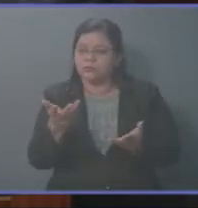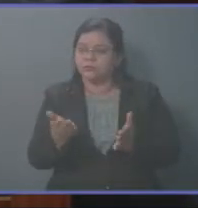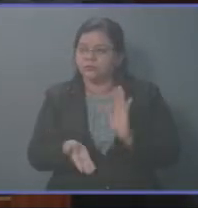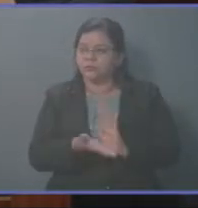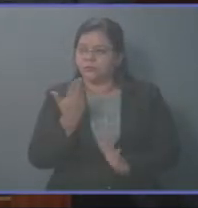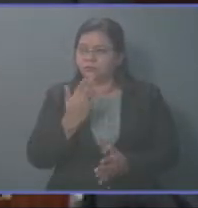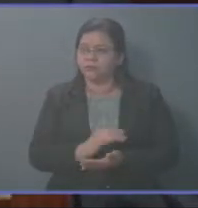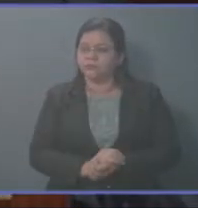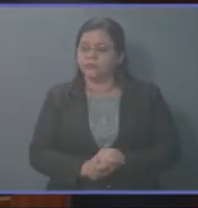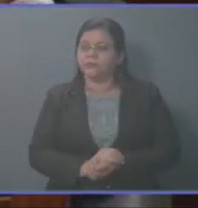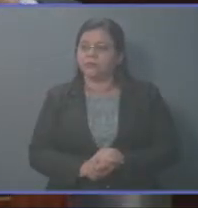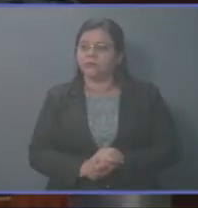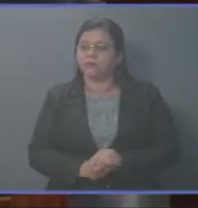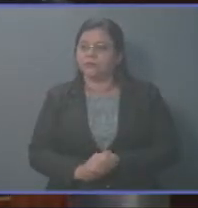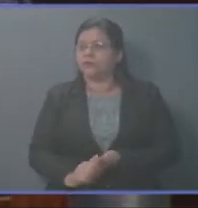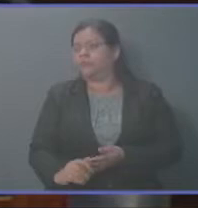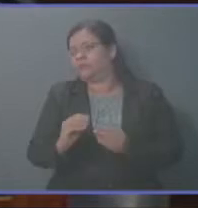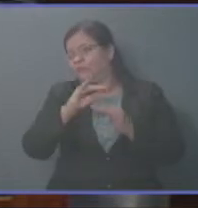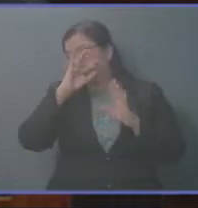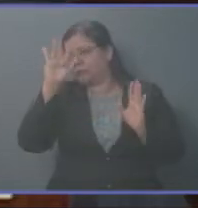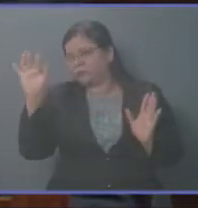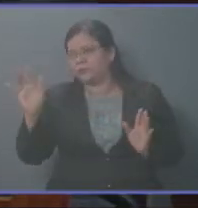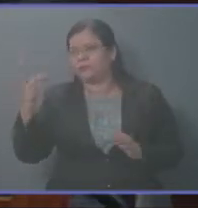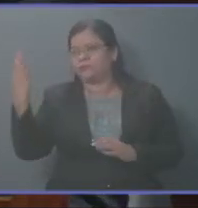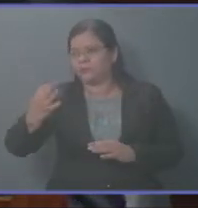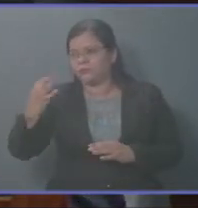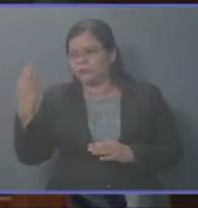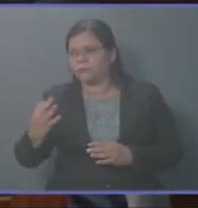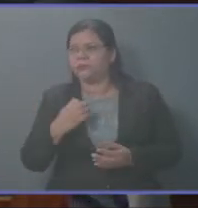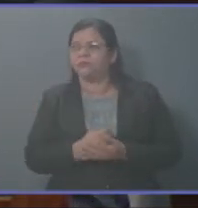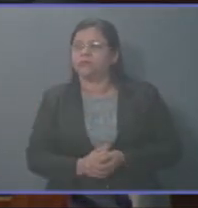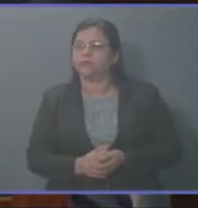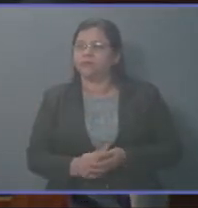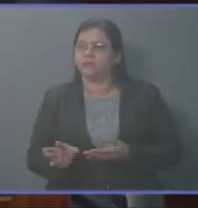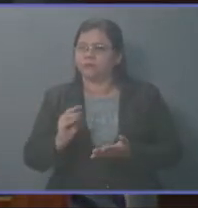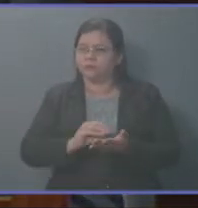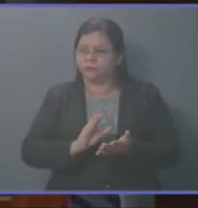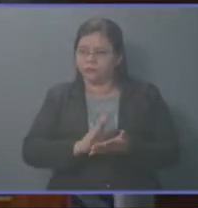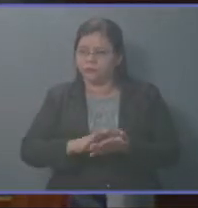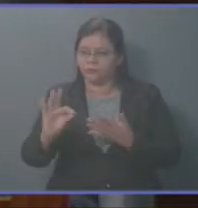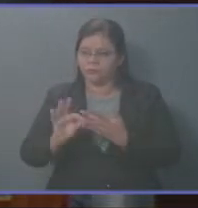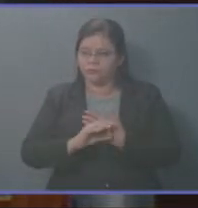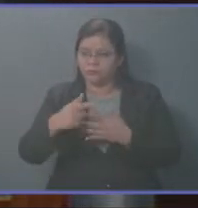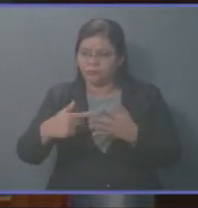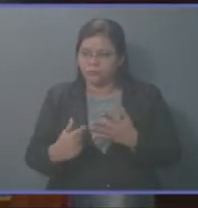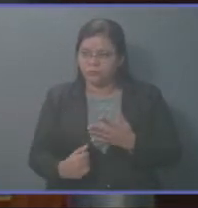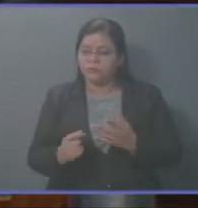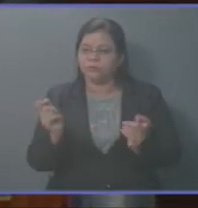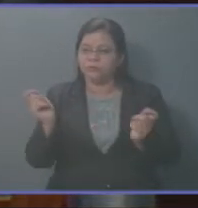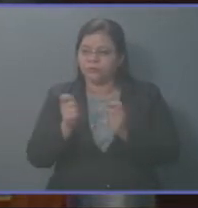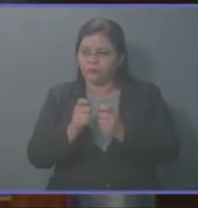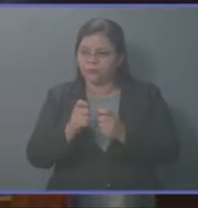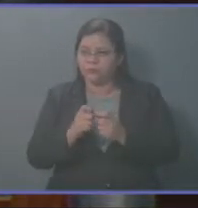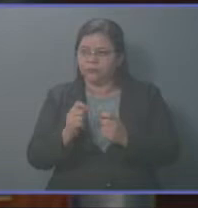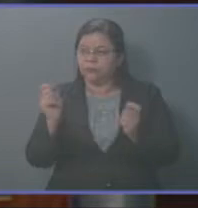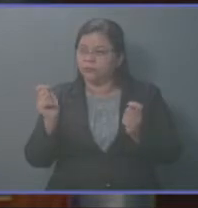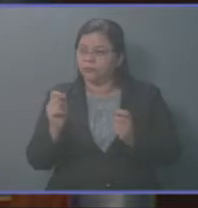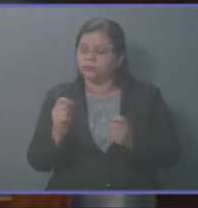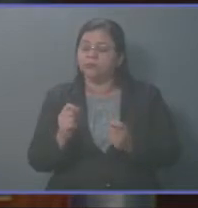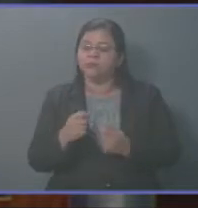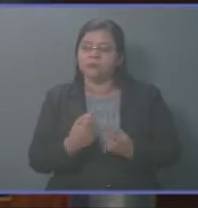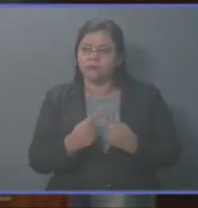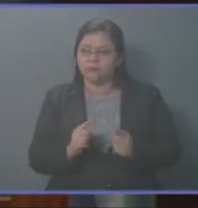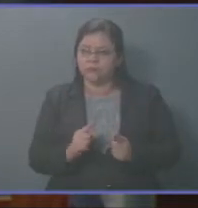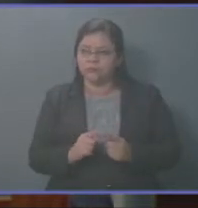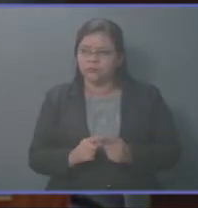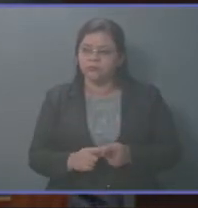máxima publicidad, la cual obviamente tiene que ir en el decreto. La propuesta concreta es porque